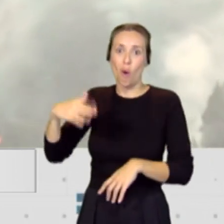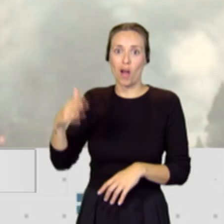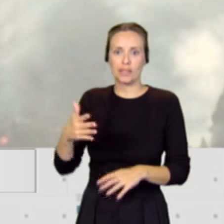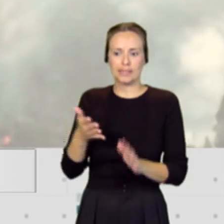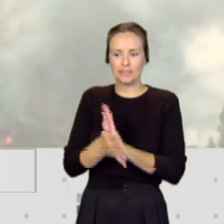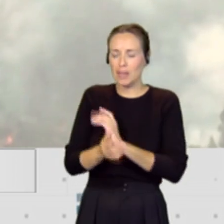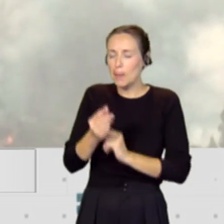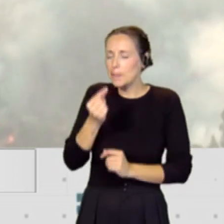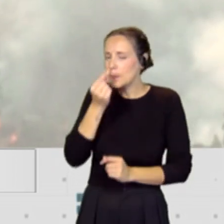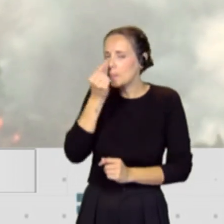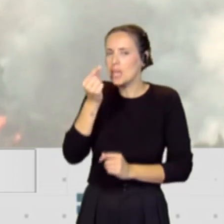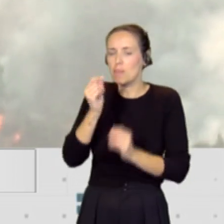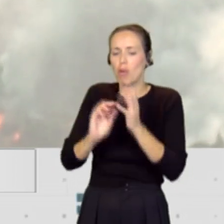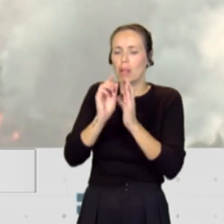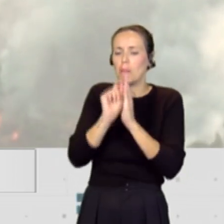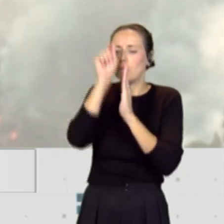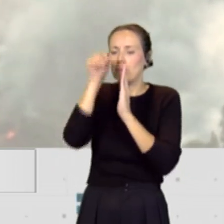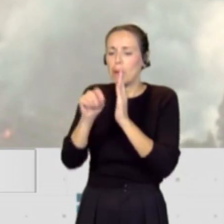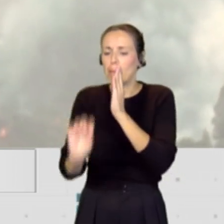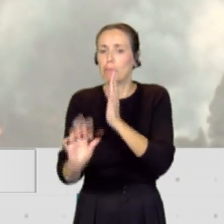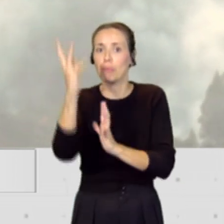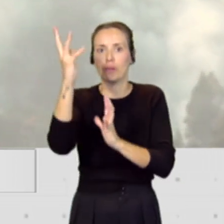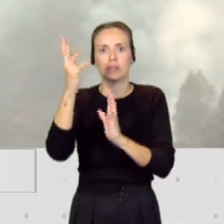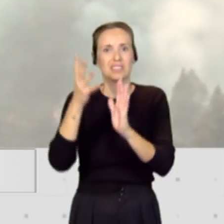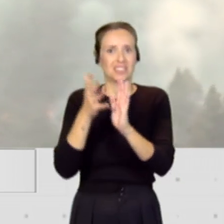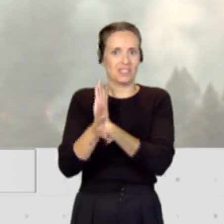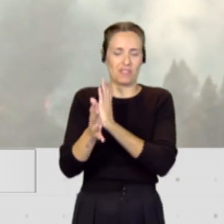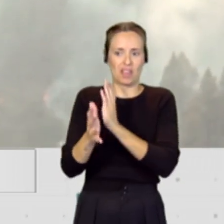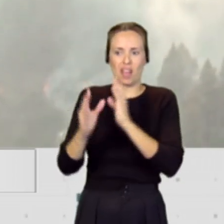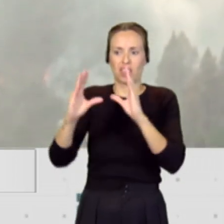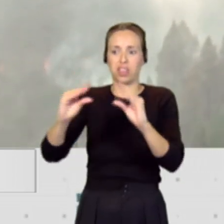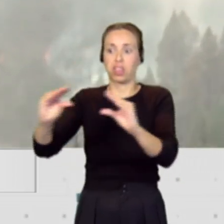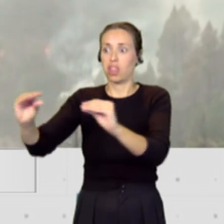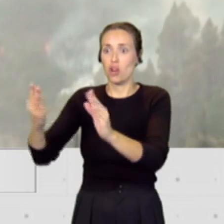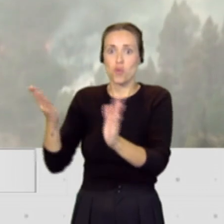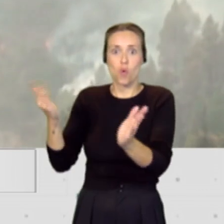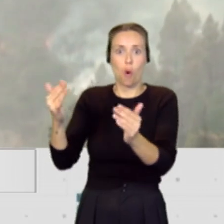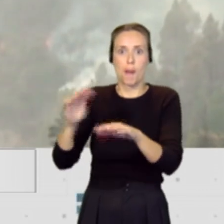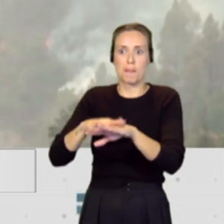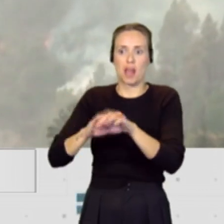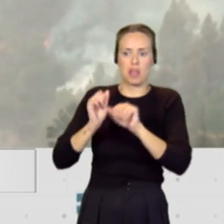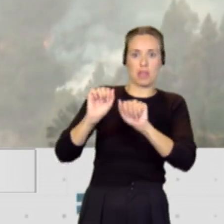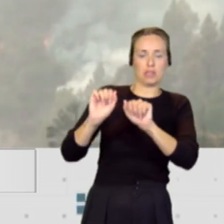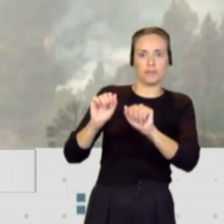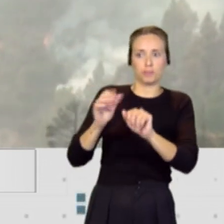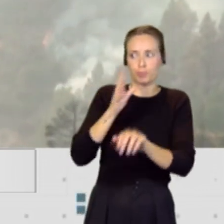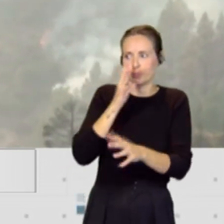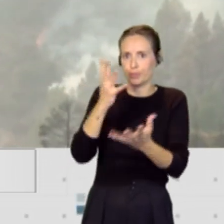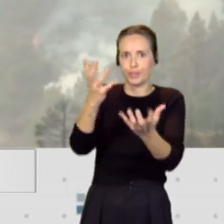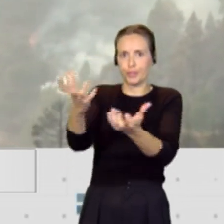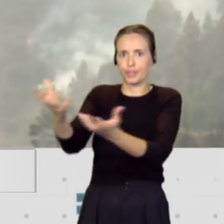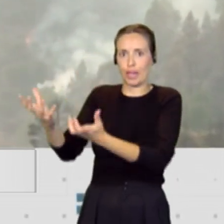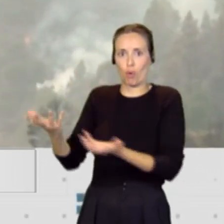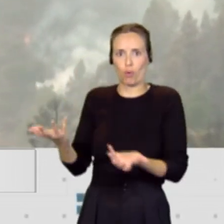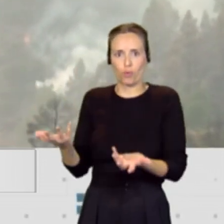mínima chispa, mínimo conato, no va a tener que luchar contra la humedad de los montes, todo está muy seco y por lo tanto tenemos